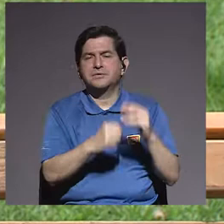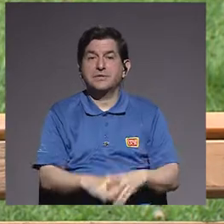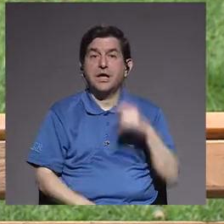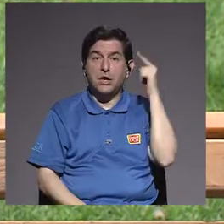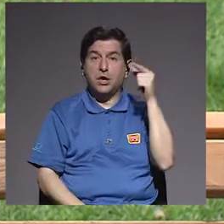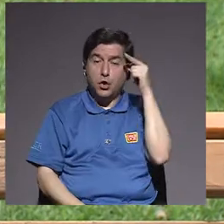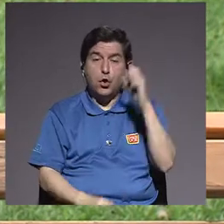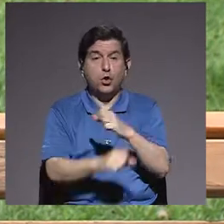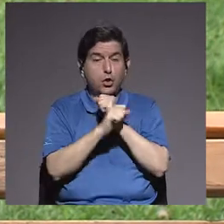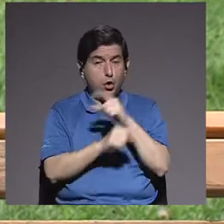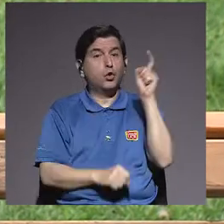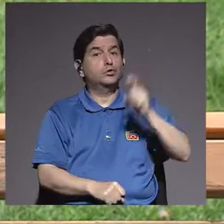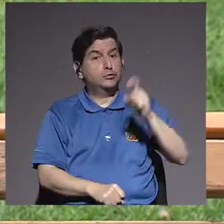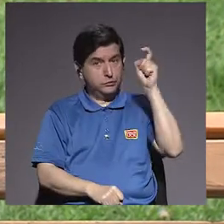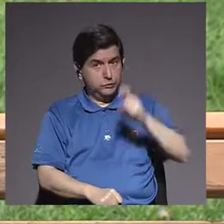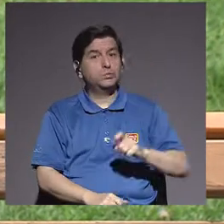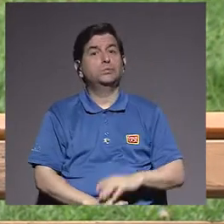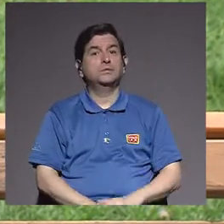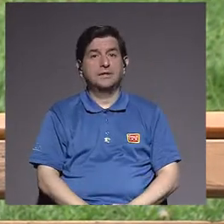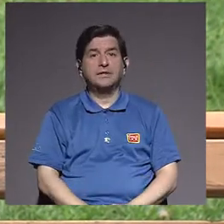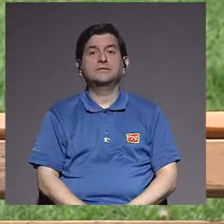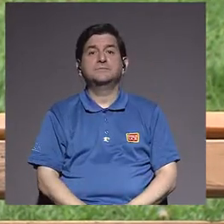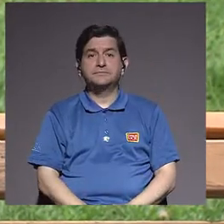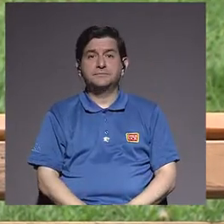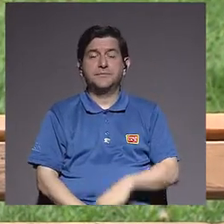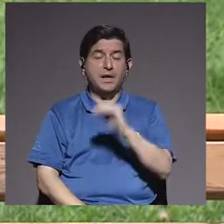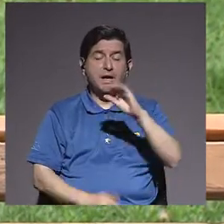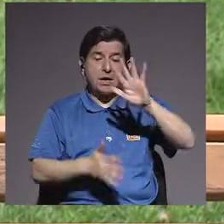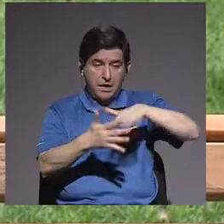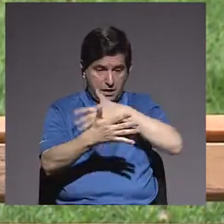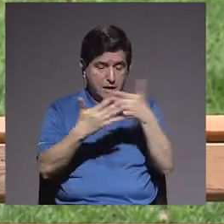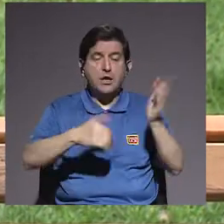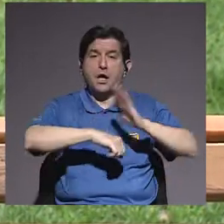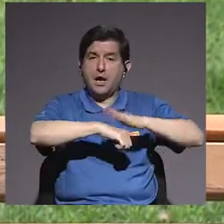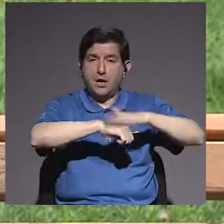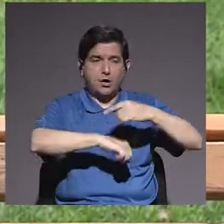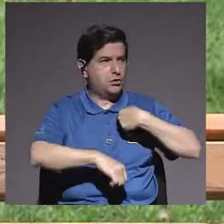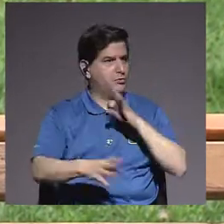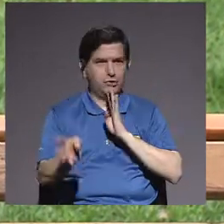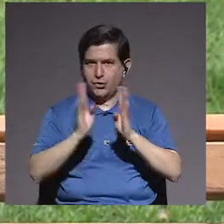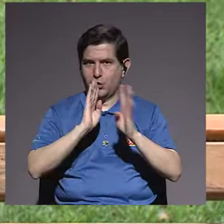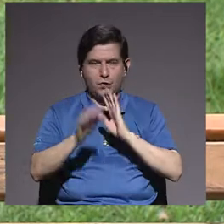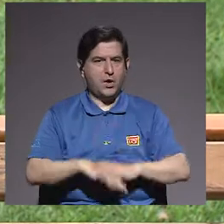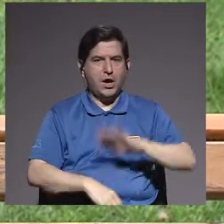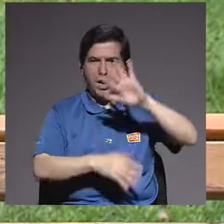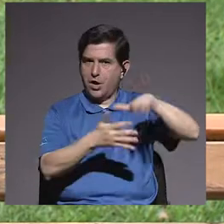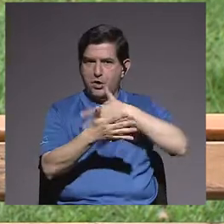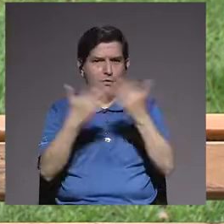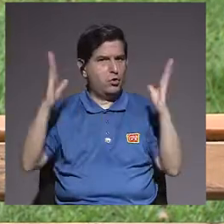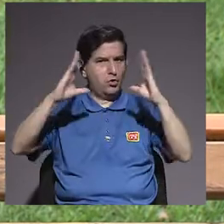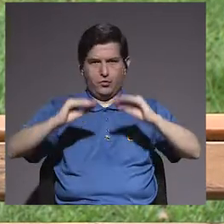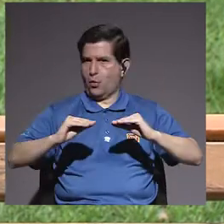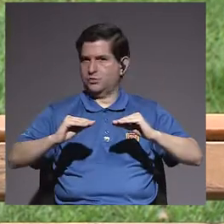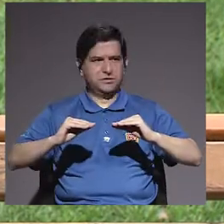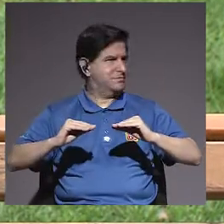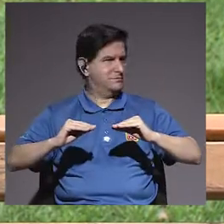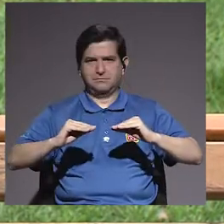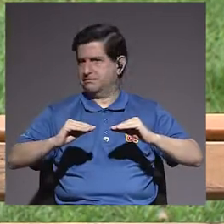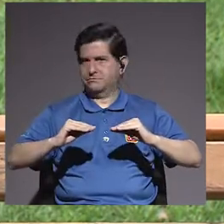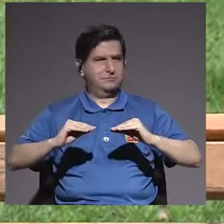obviamente con las seguridades del caso y los horarios que lo permitan, yo no estoy hablando de horarios en la noche ya,